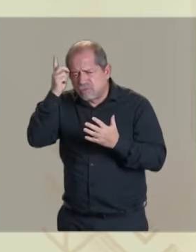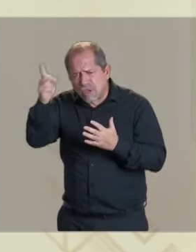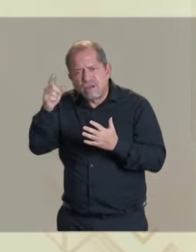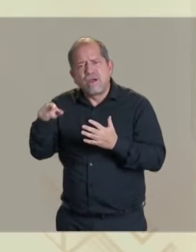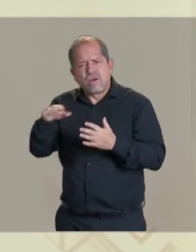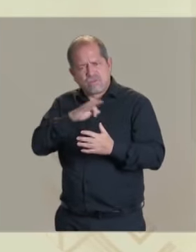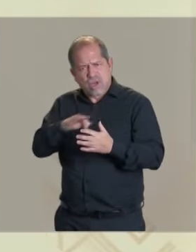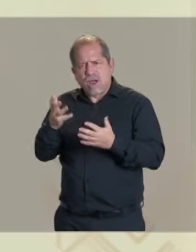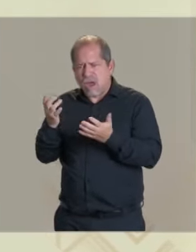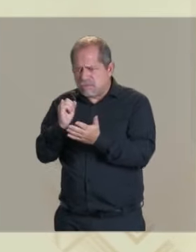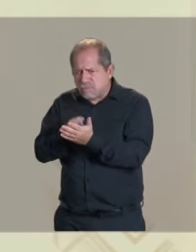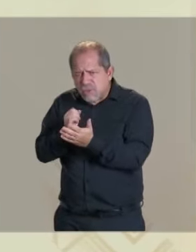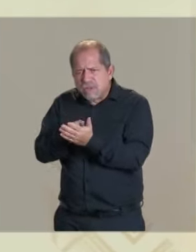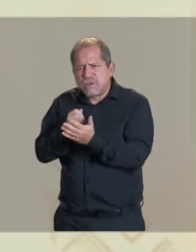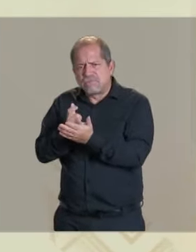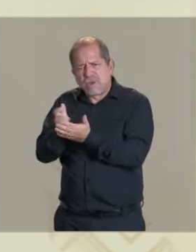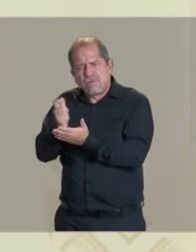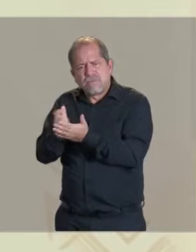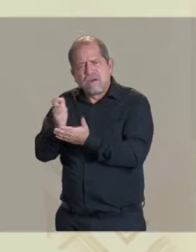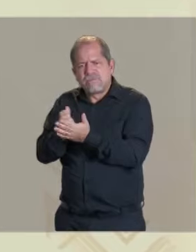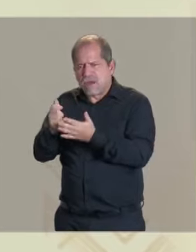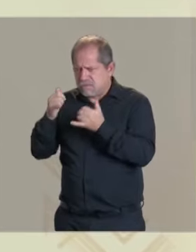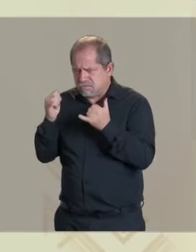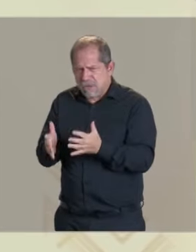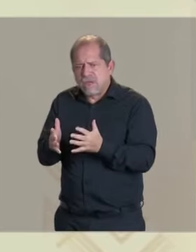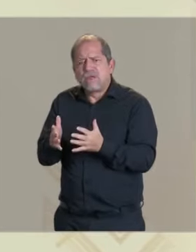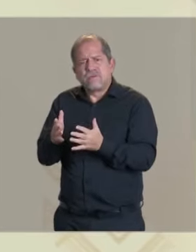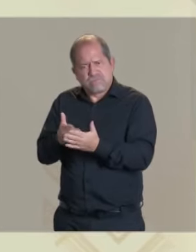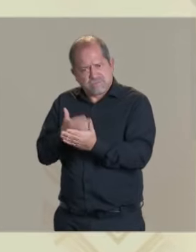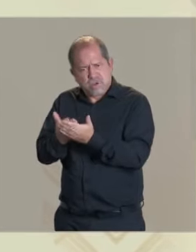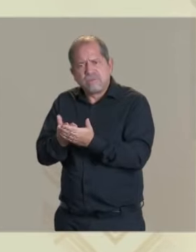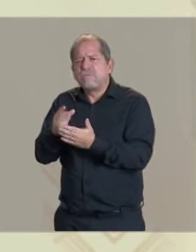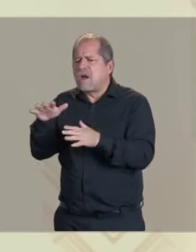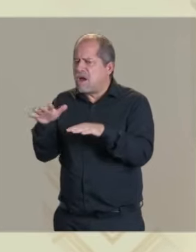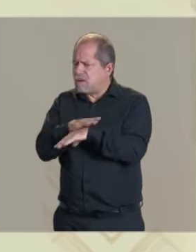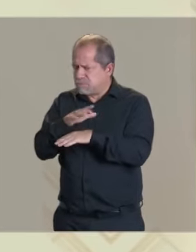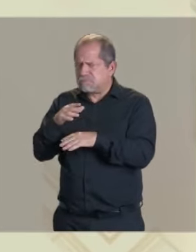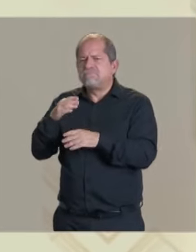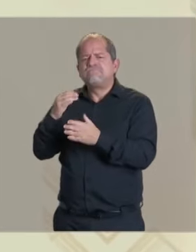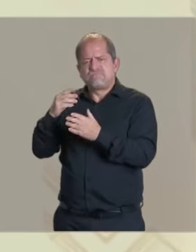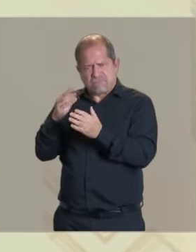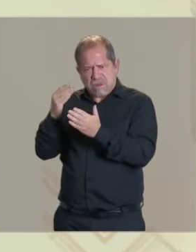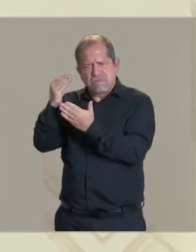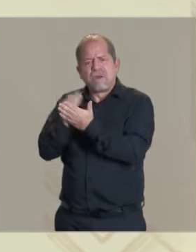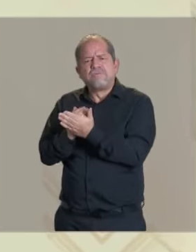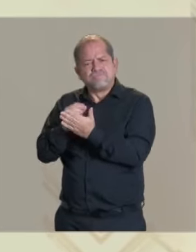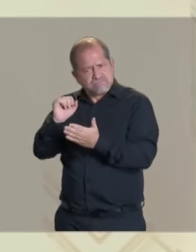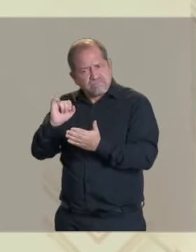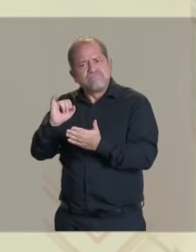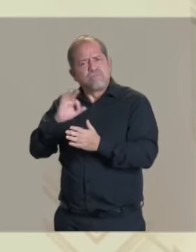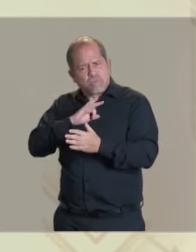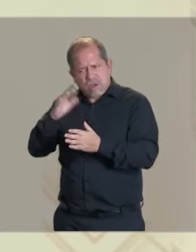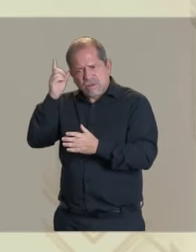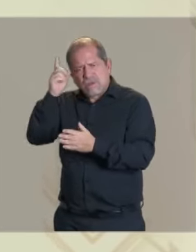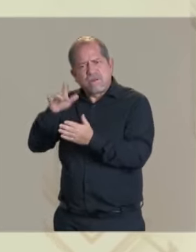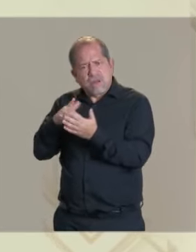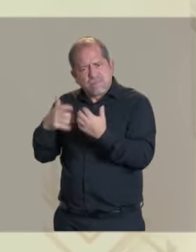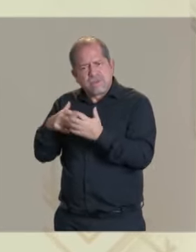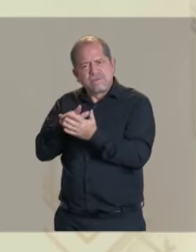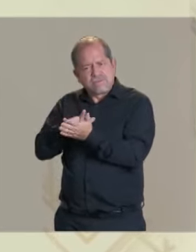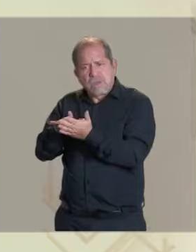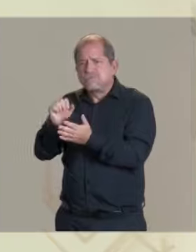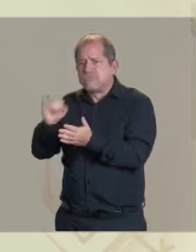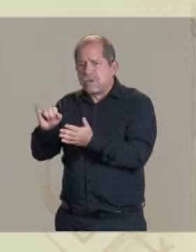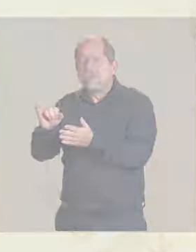fiscal y ponerle tanta inseguridad que no pueden transitar. Apoyemos a los empresarios y van a ser los primeros que van a querer